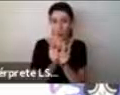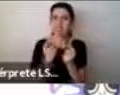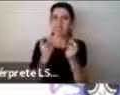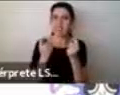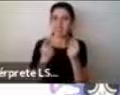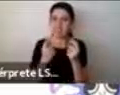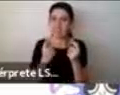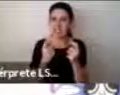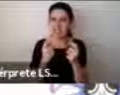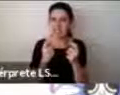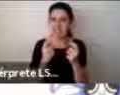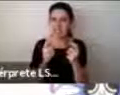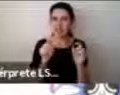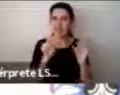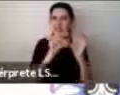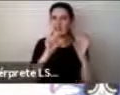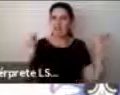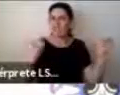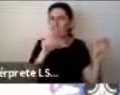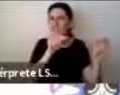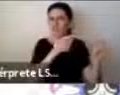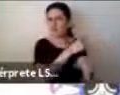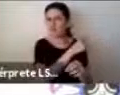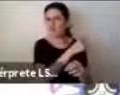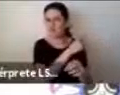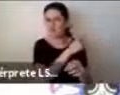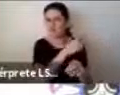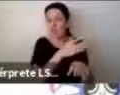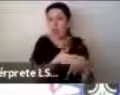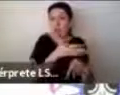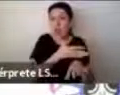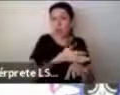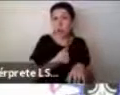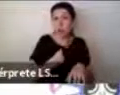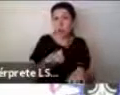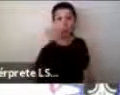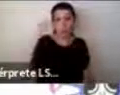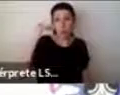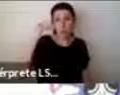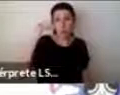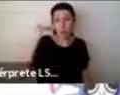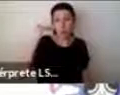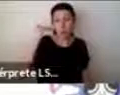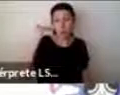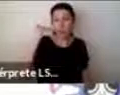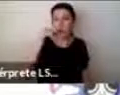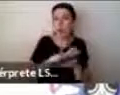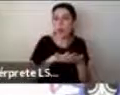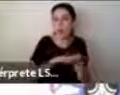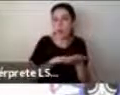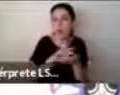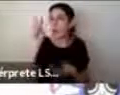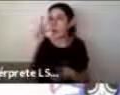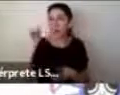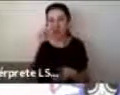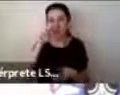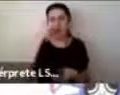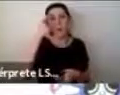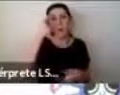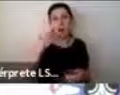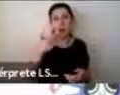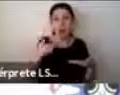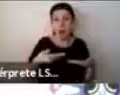frase. Antes yo no sabía nada de, por ejemplo, lepsia tensional, pero ahora con mi hijo, con mi hermana, con mi primo,